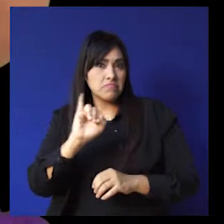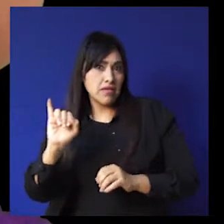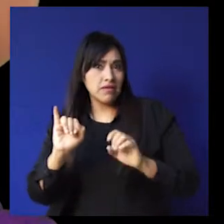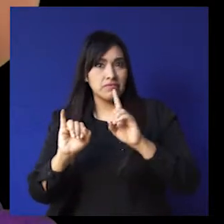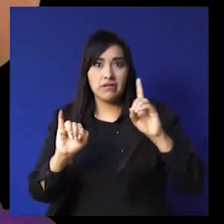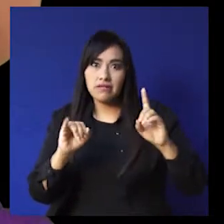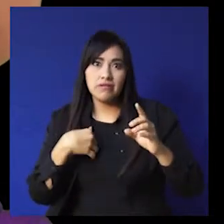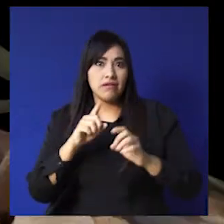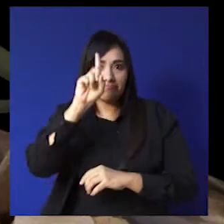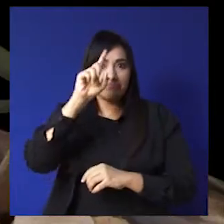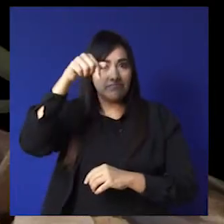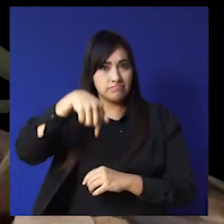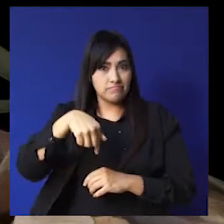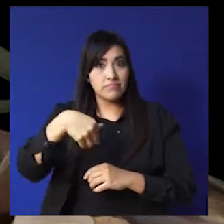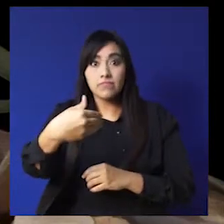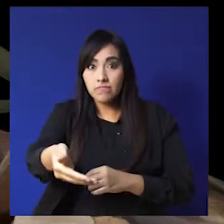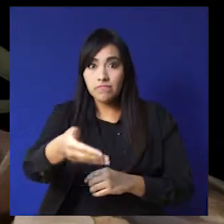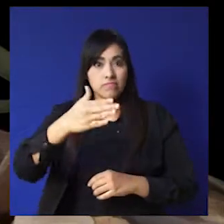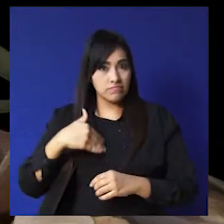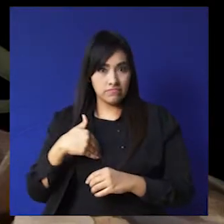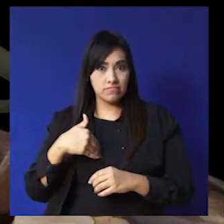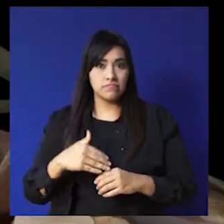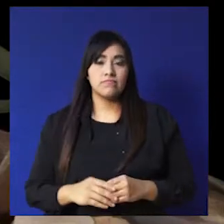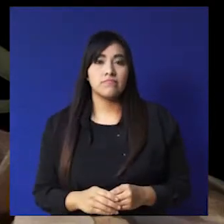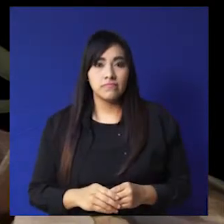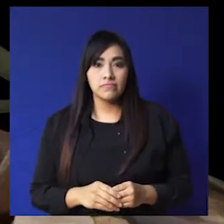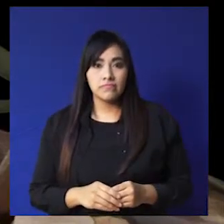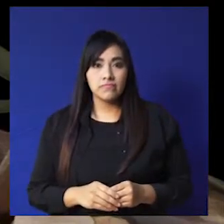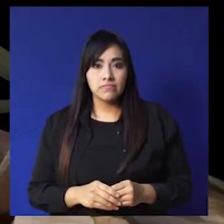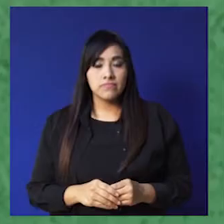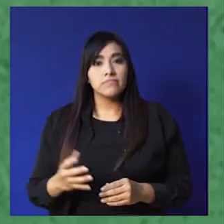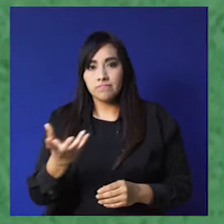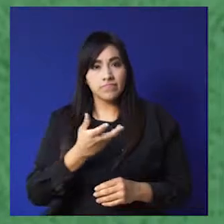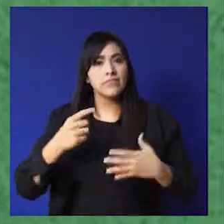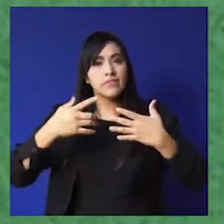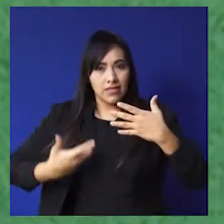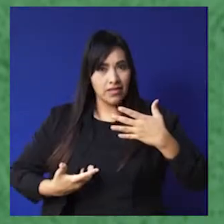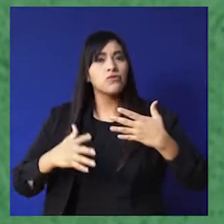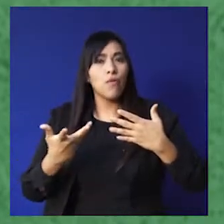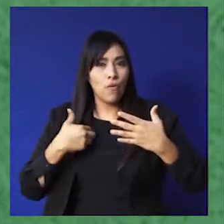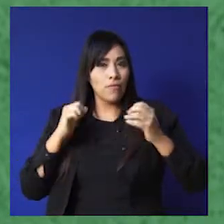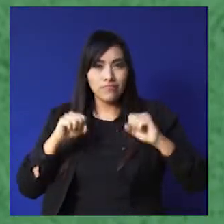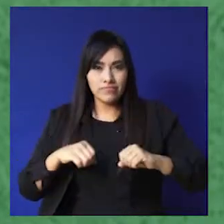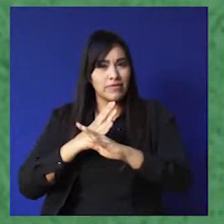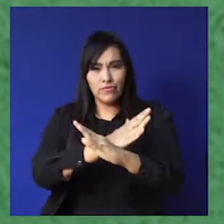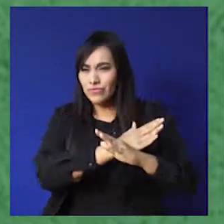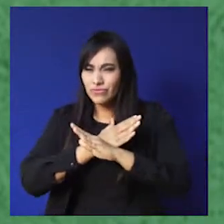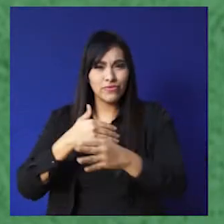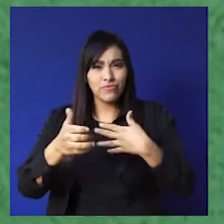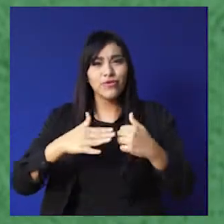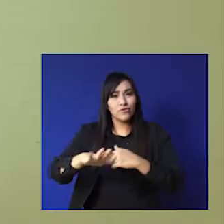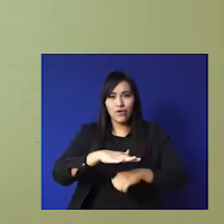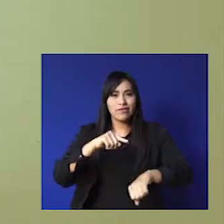como izquierda, derecha, adelante, atrás, arriba y abajo. Tenemos derecho a estar a salvo en